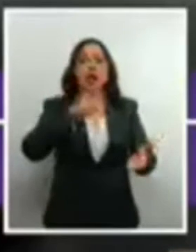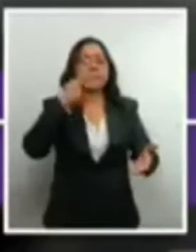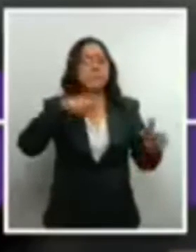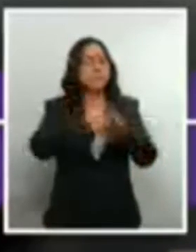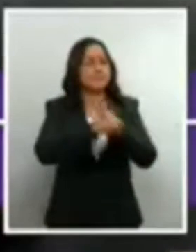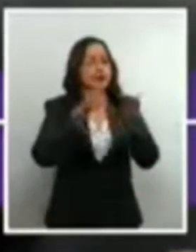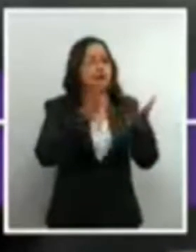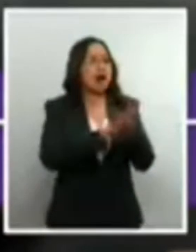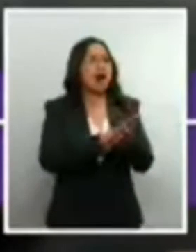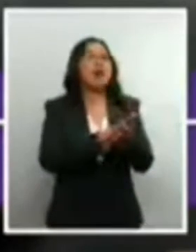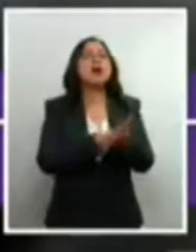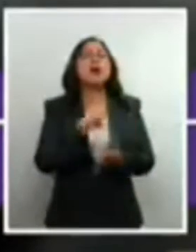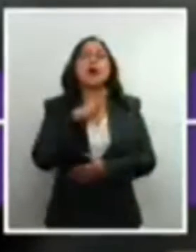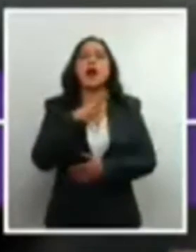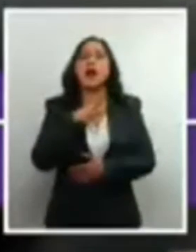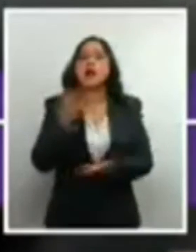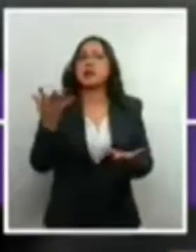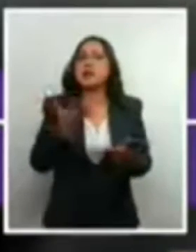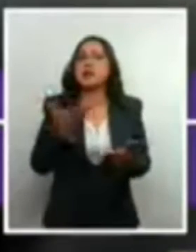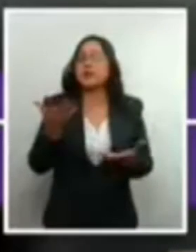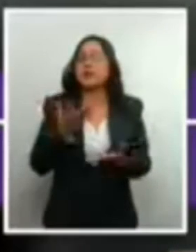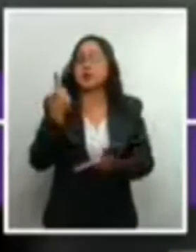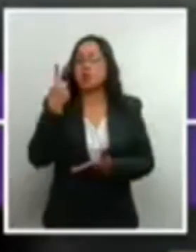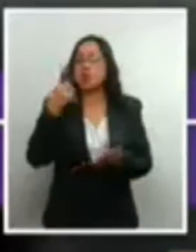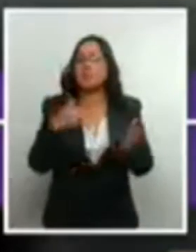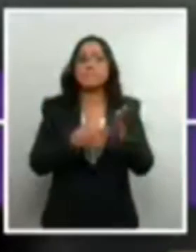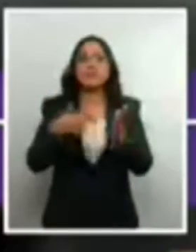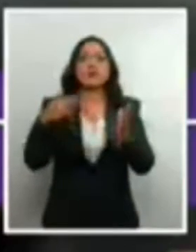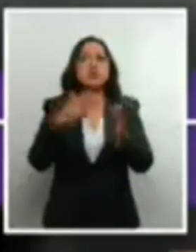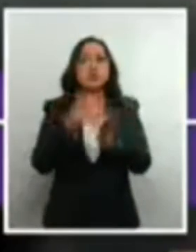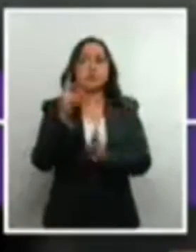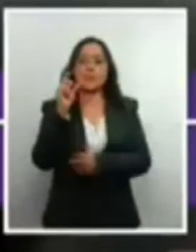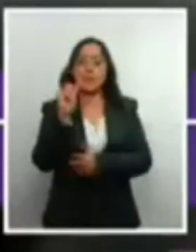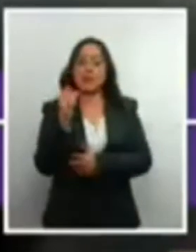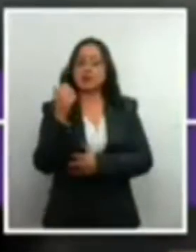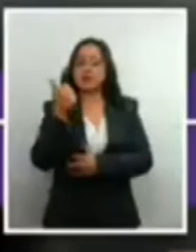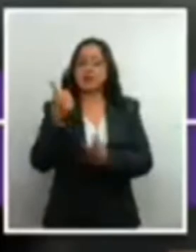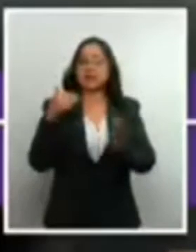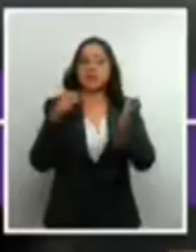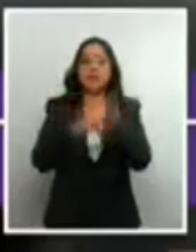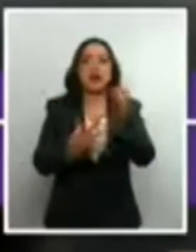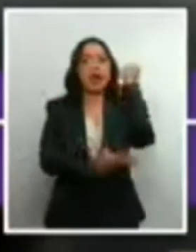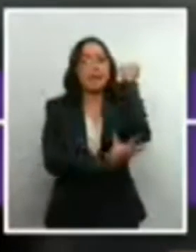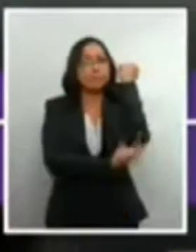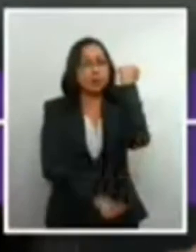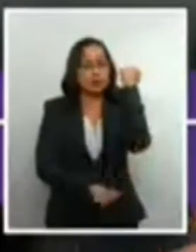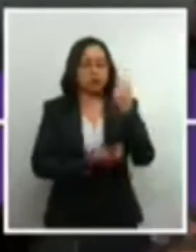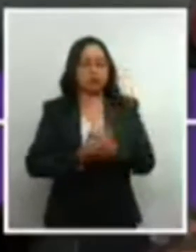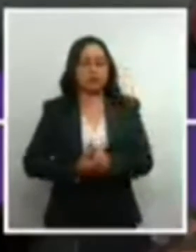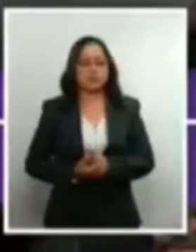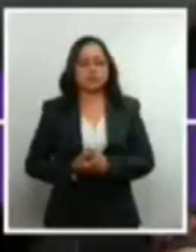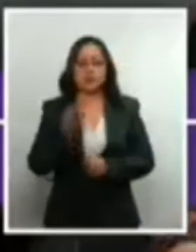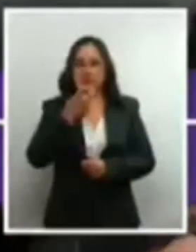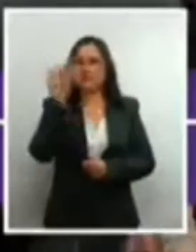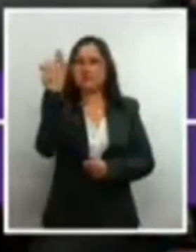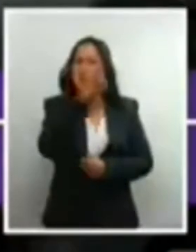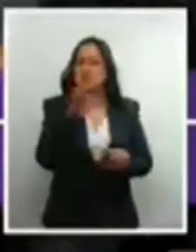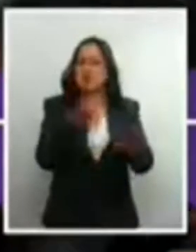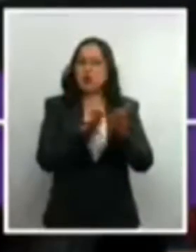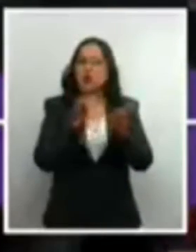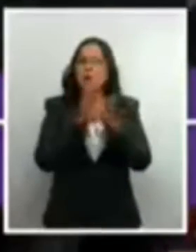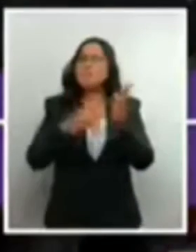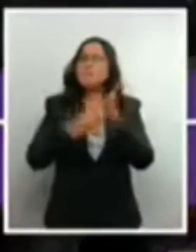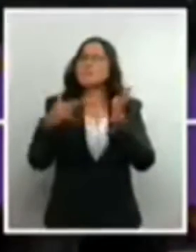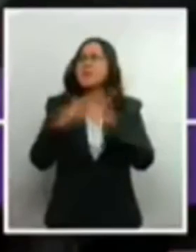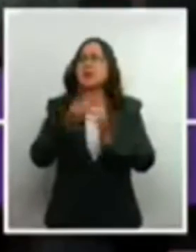realizan 1 millón 26 mil abortos. Es falso que haya miles